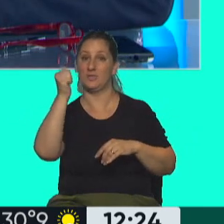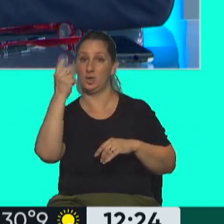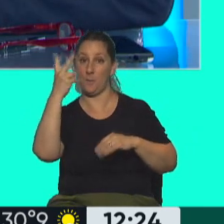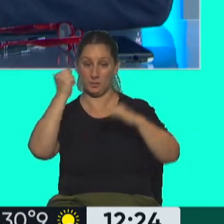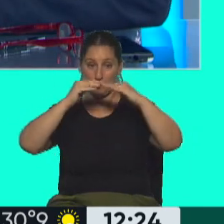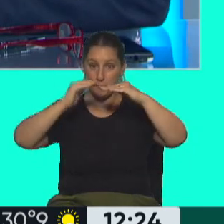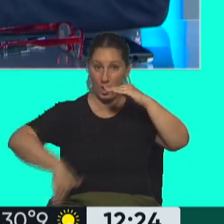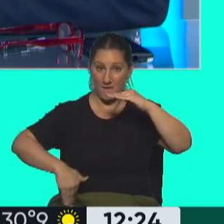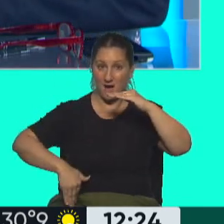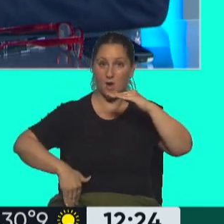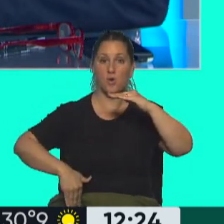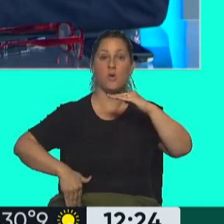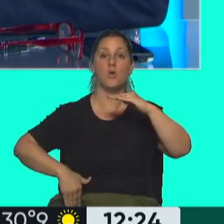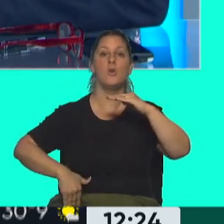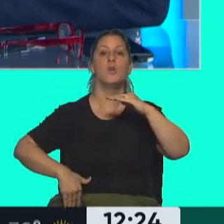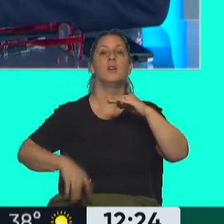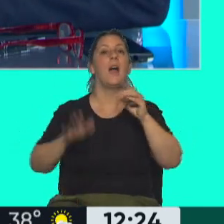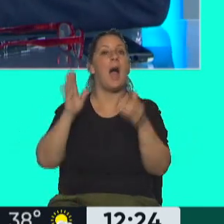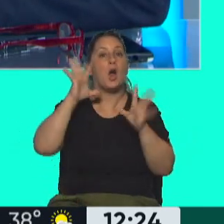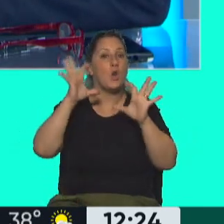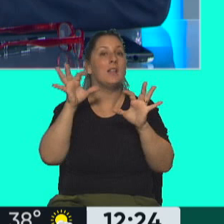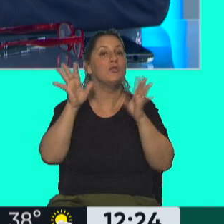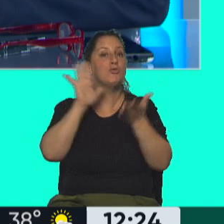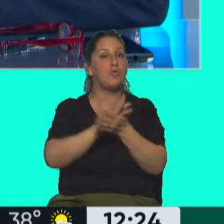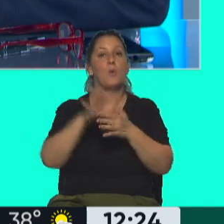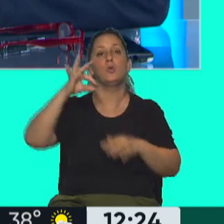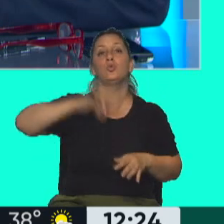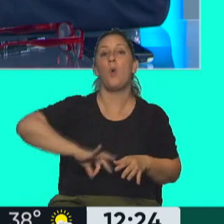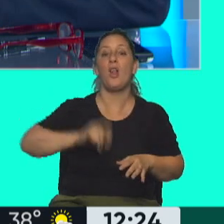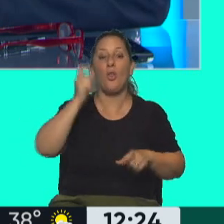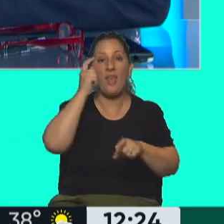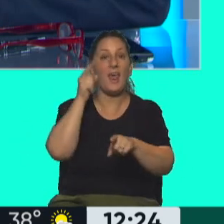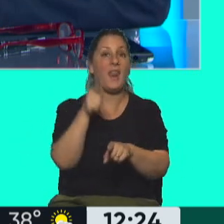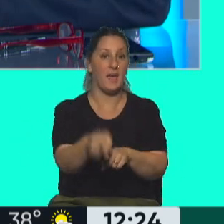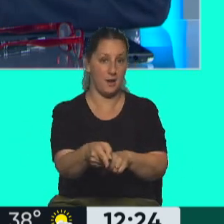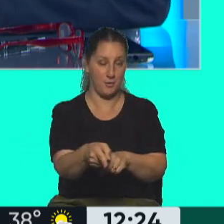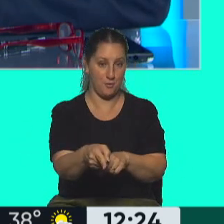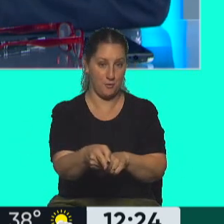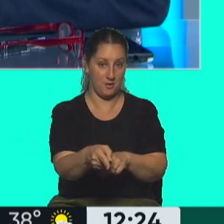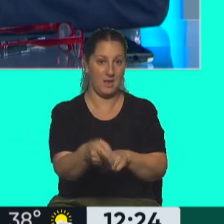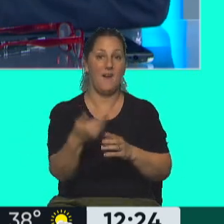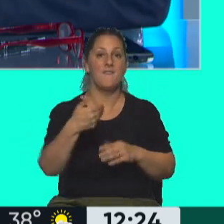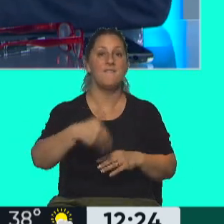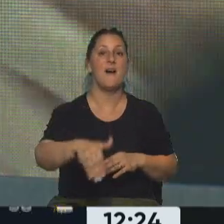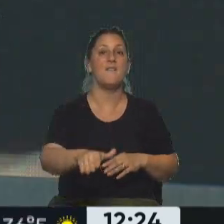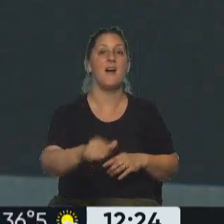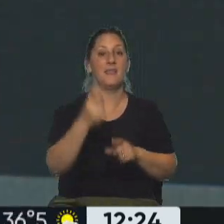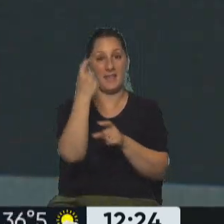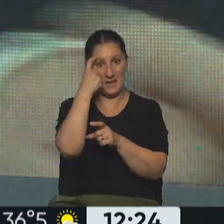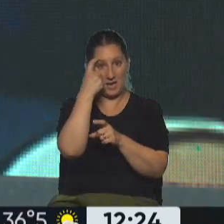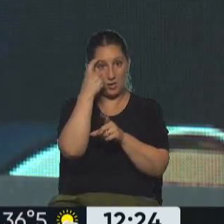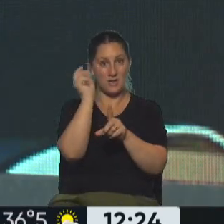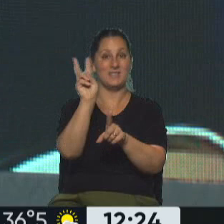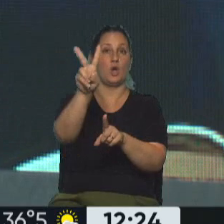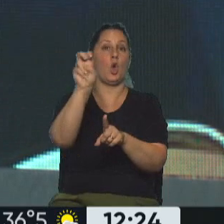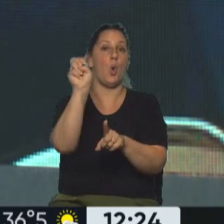pesos directamente al salario de enero, siempre hay que recordar que estamos proyectando a lo que va a pasar... Que se cobre en febrero. El